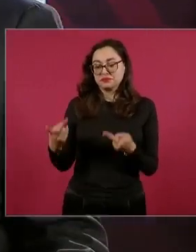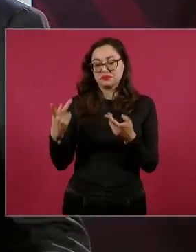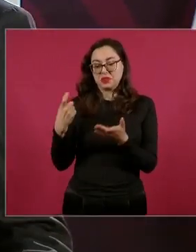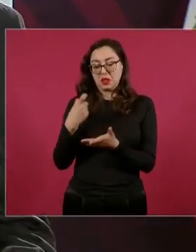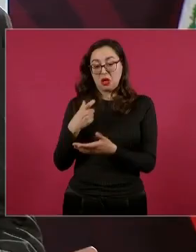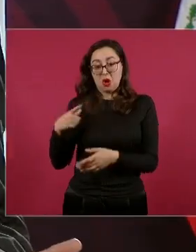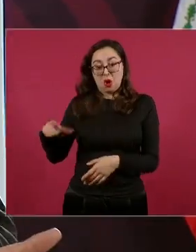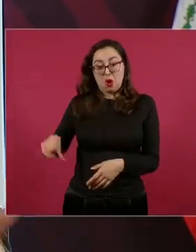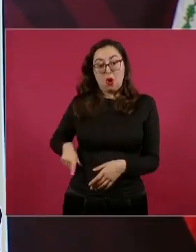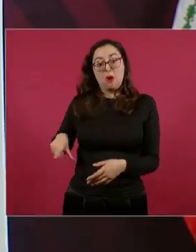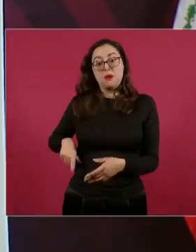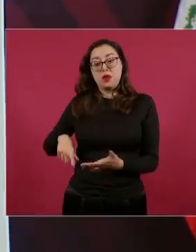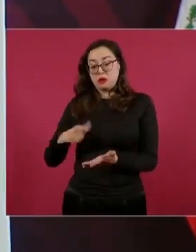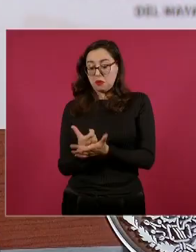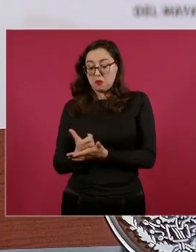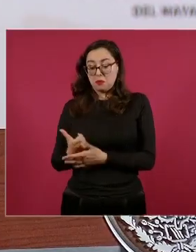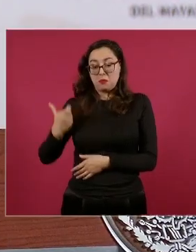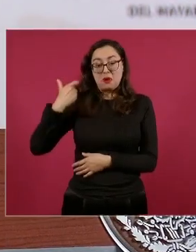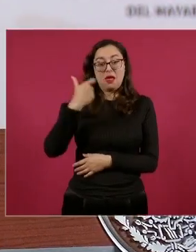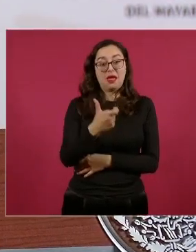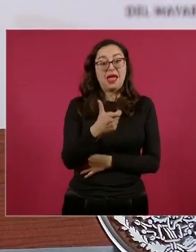500 millones de dólares.